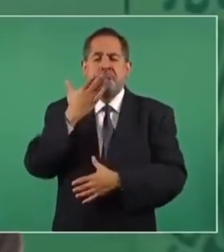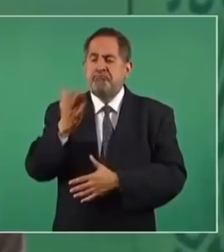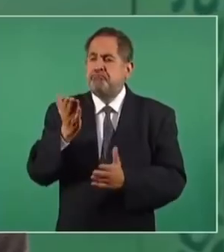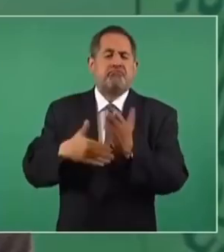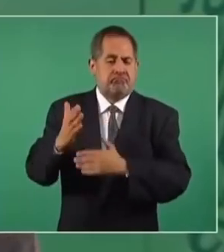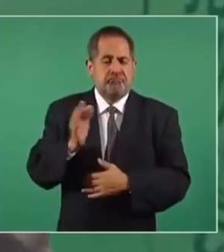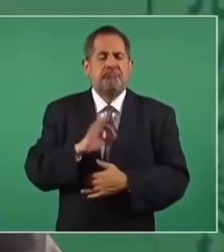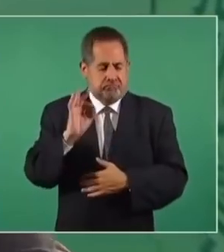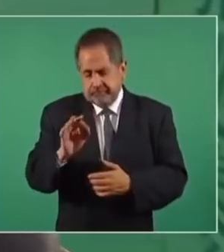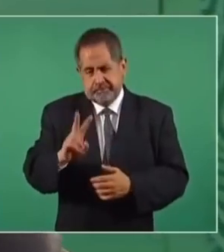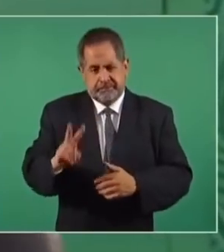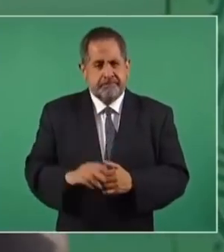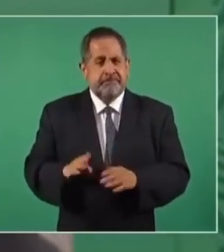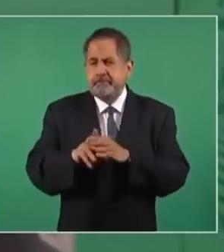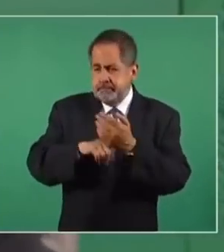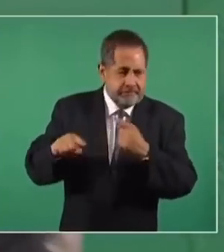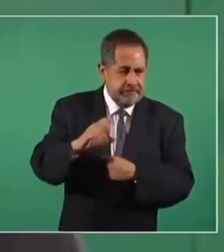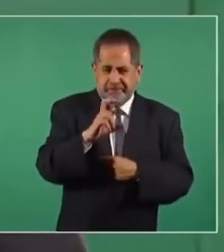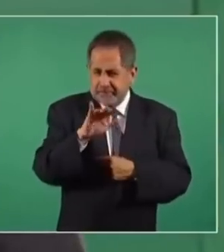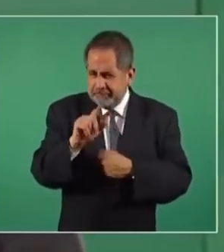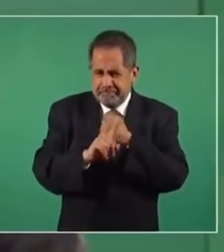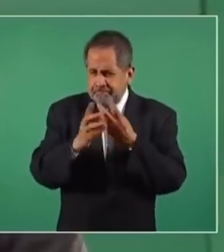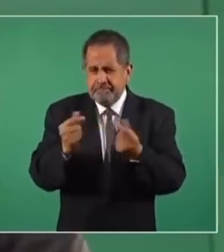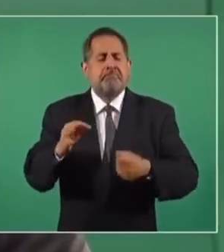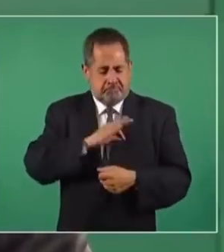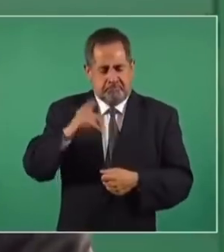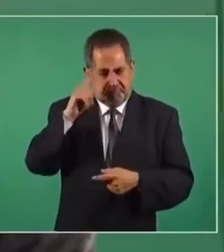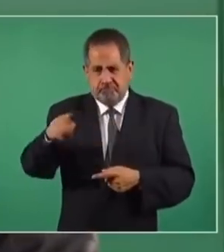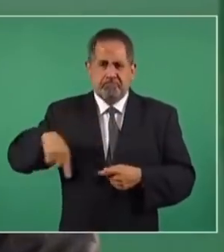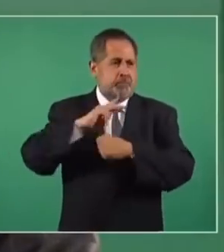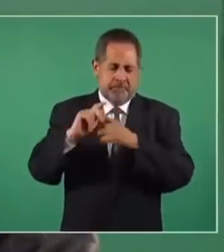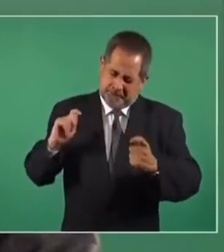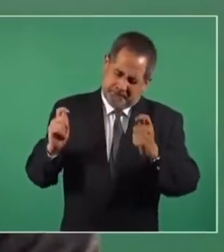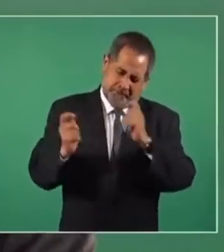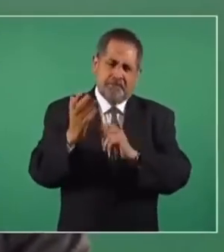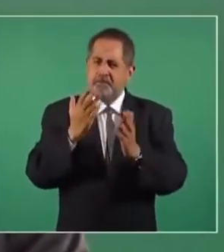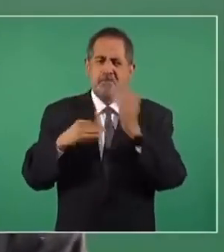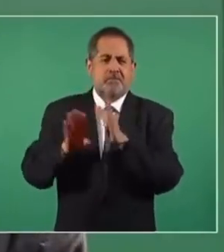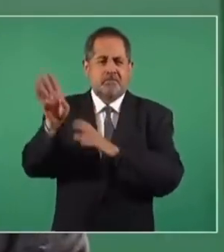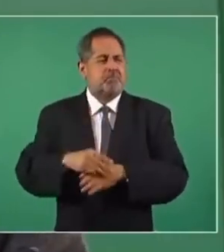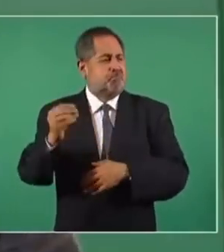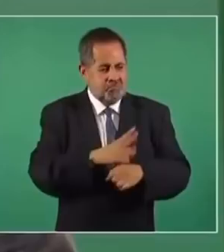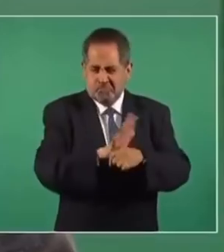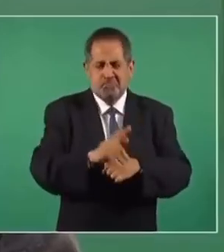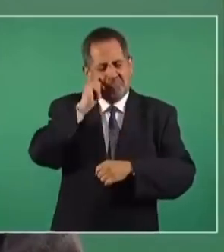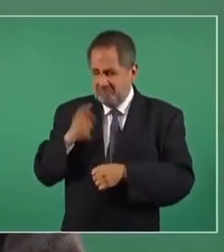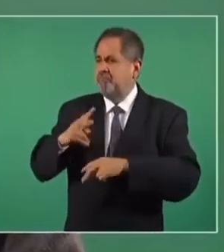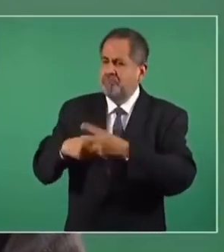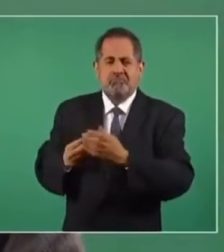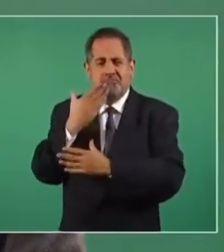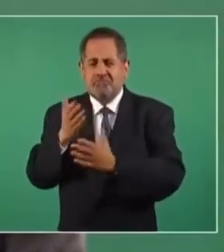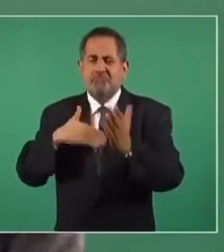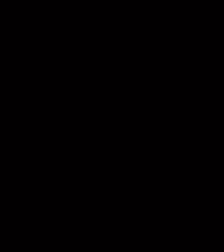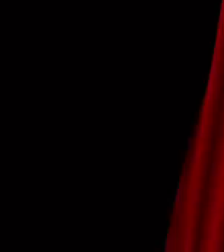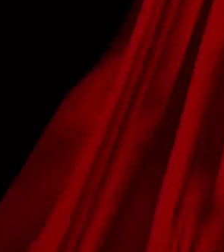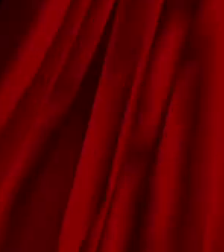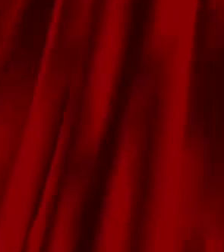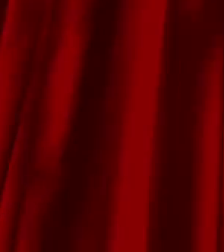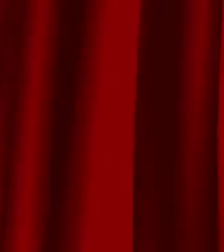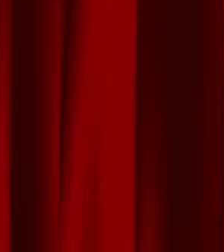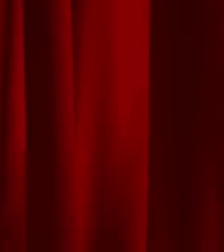de la crisis y se va a lograr el renacimiento del país, a pesar de la pandemia. Vamos a salir.